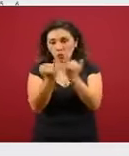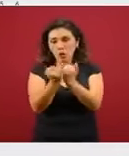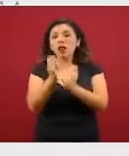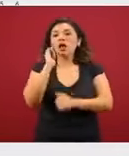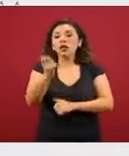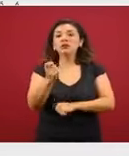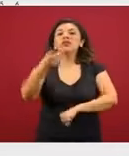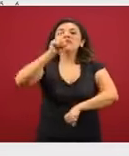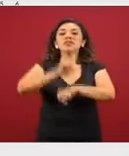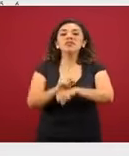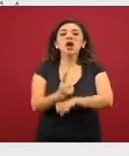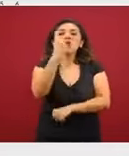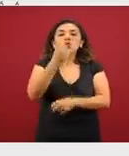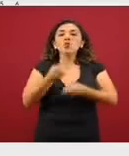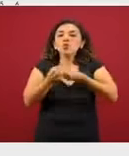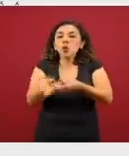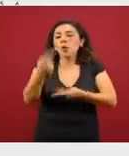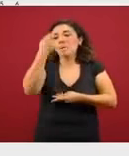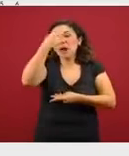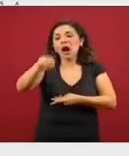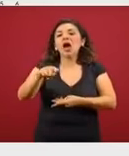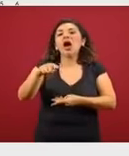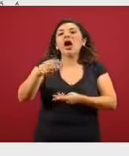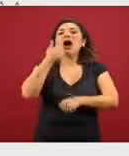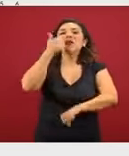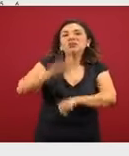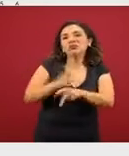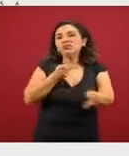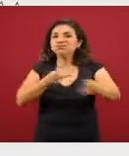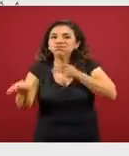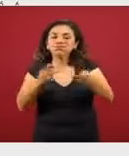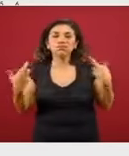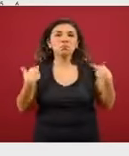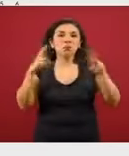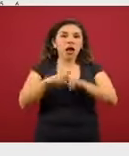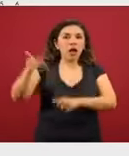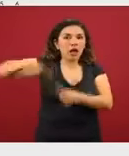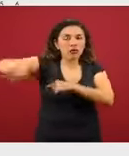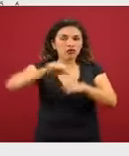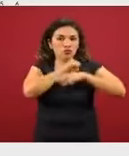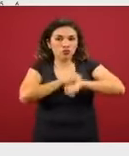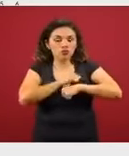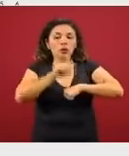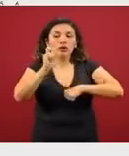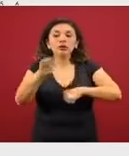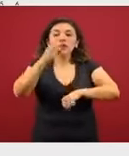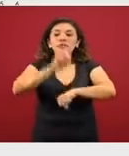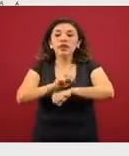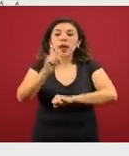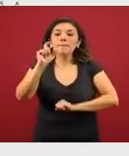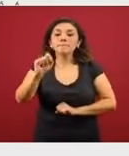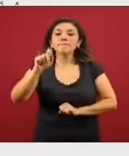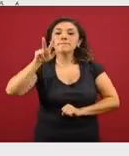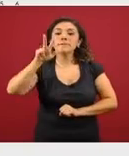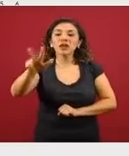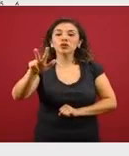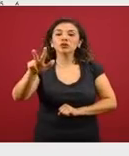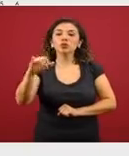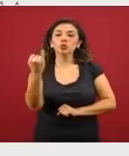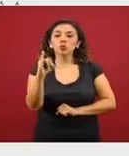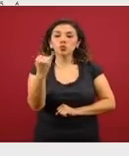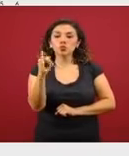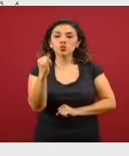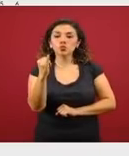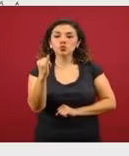dar un día de descarga administrativa al magisterio, que va a ser el 28 de junio,